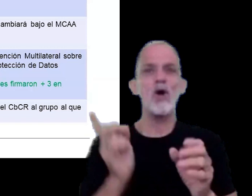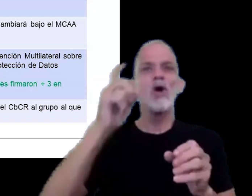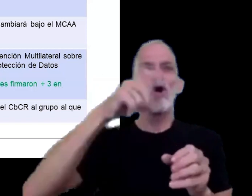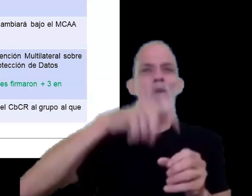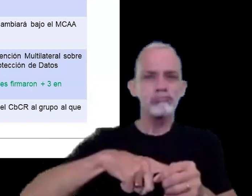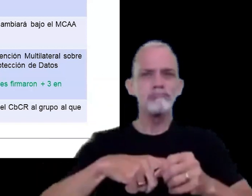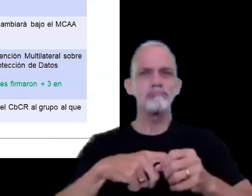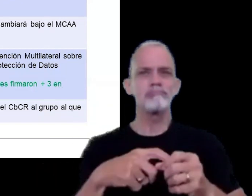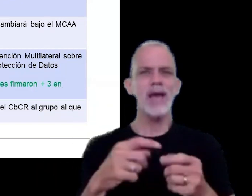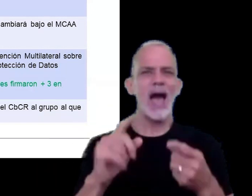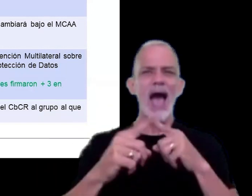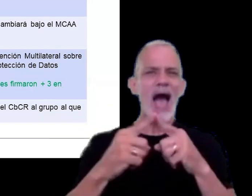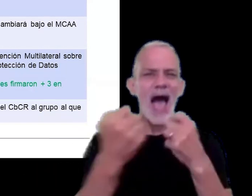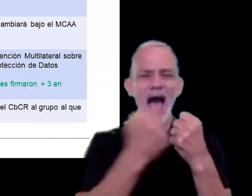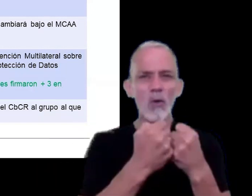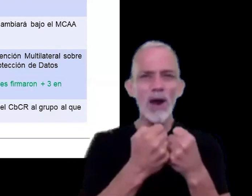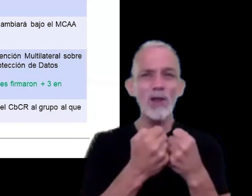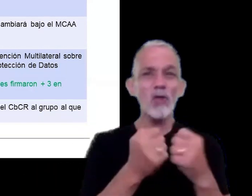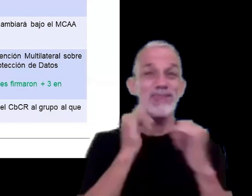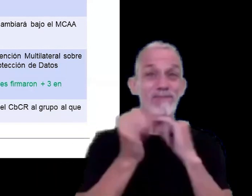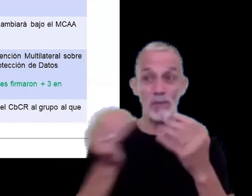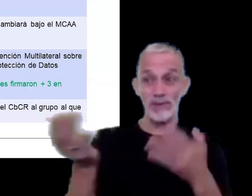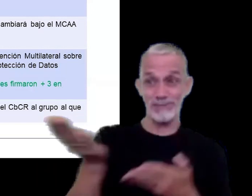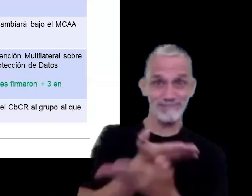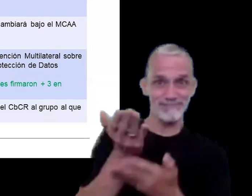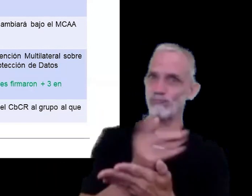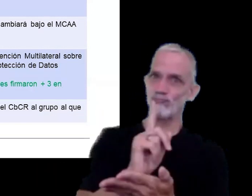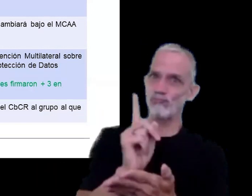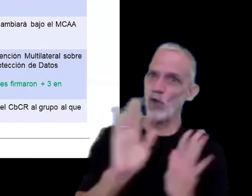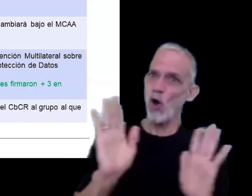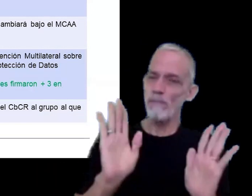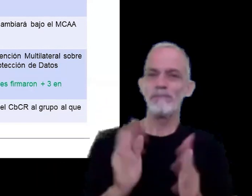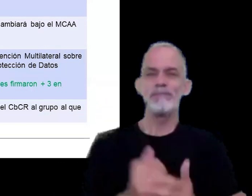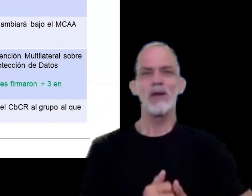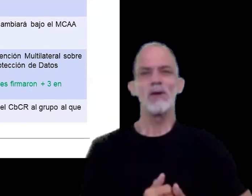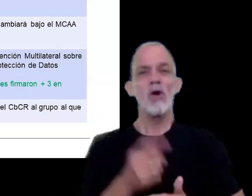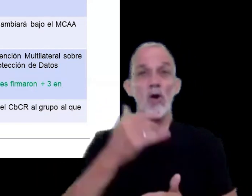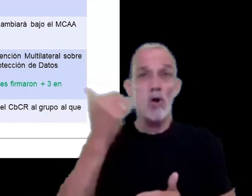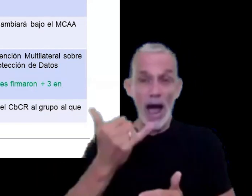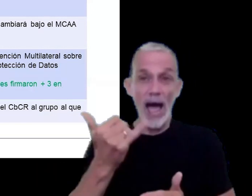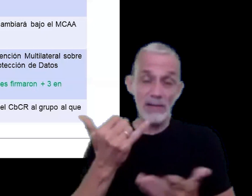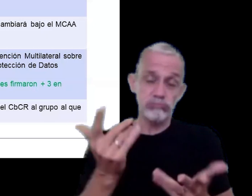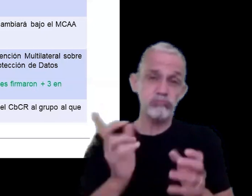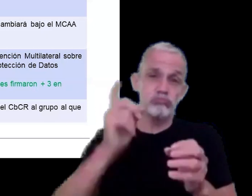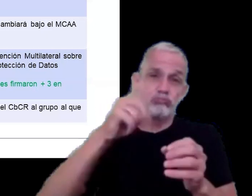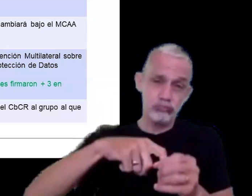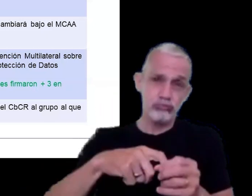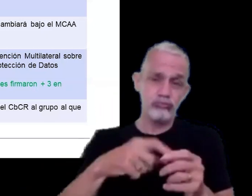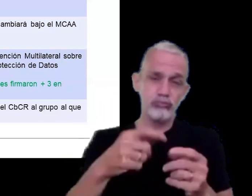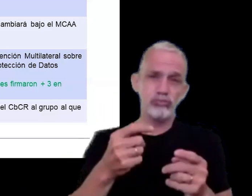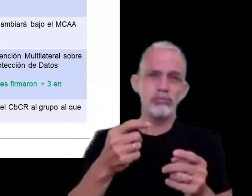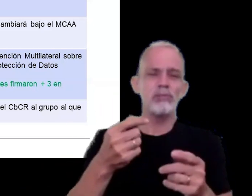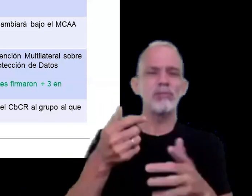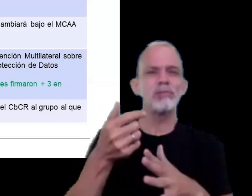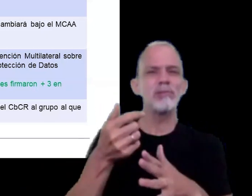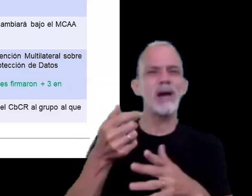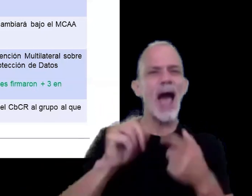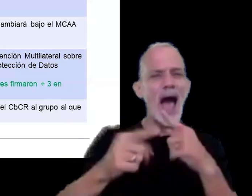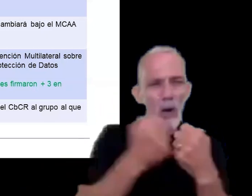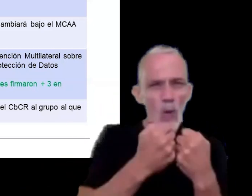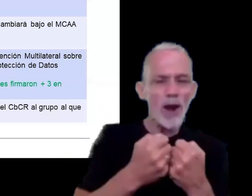acuerdos de intercambio de información o que teniendo o siendo parte del acuerdo de intercambio de información